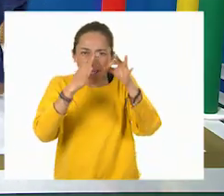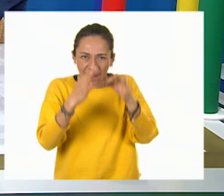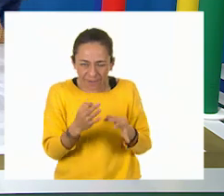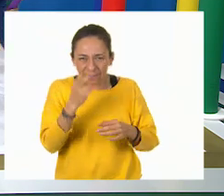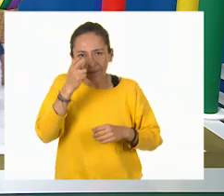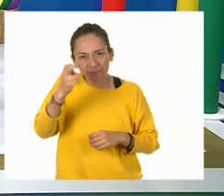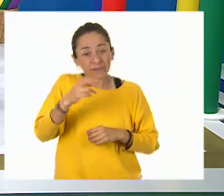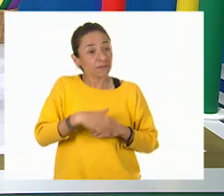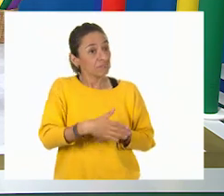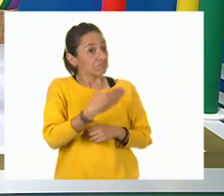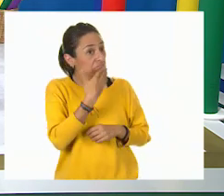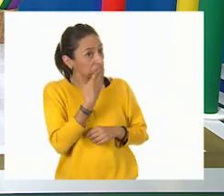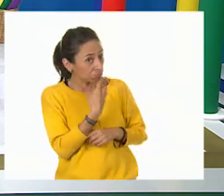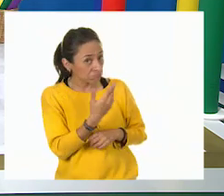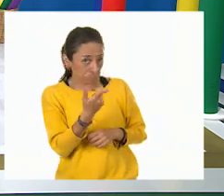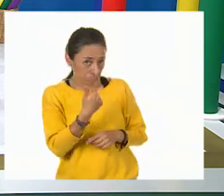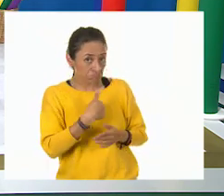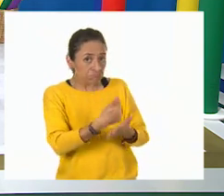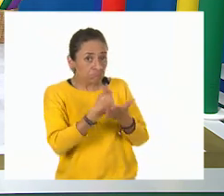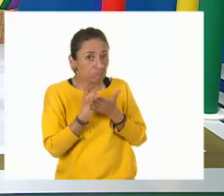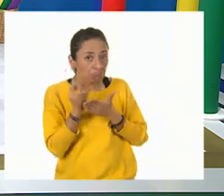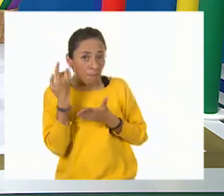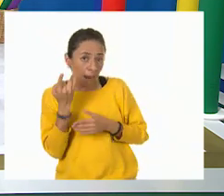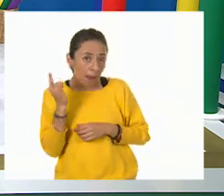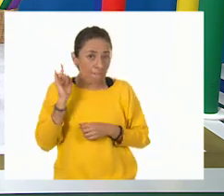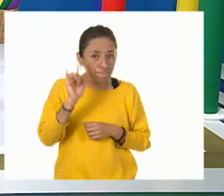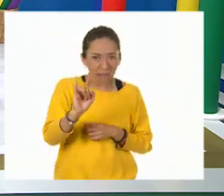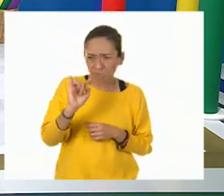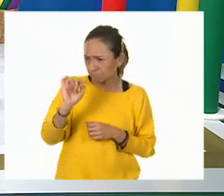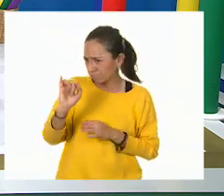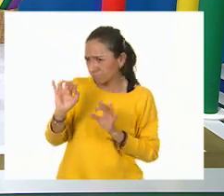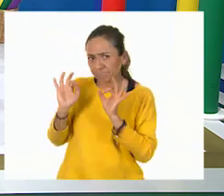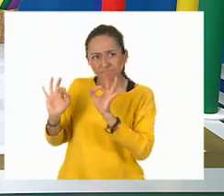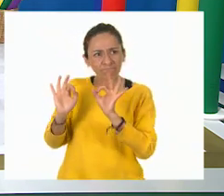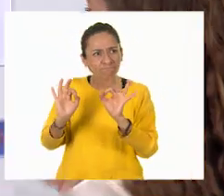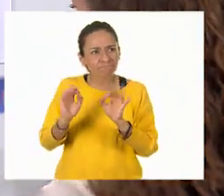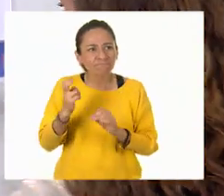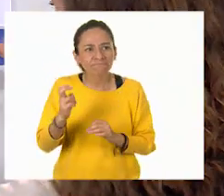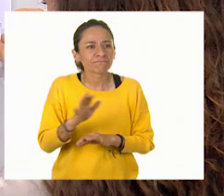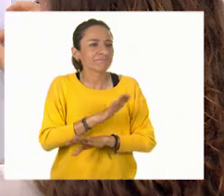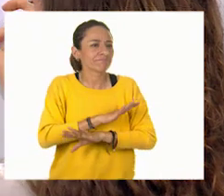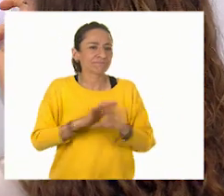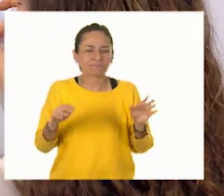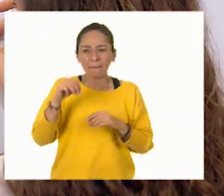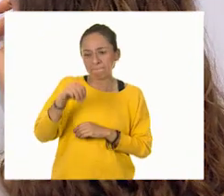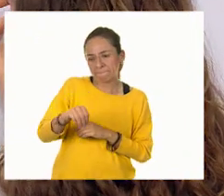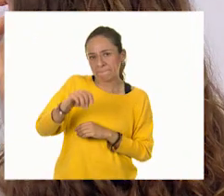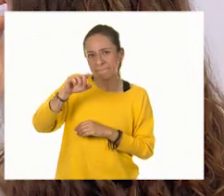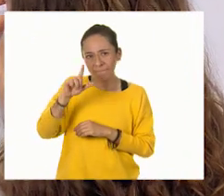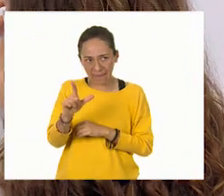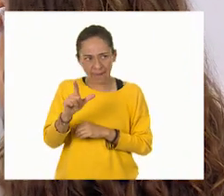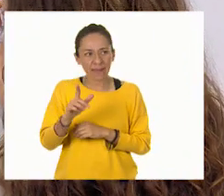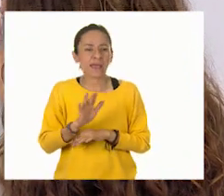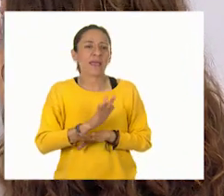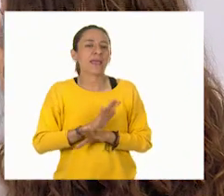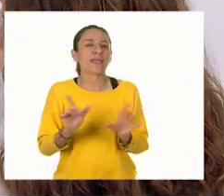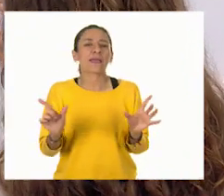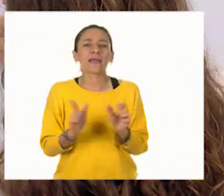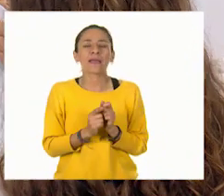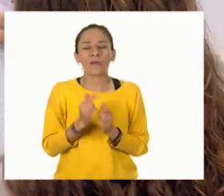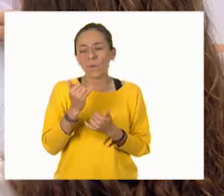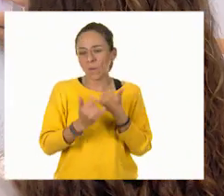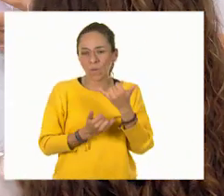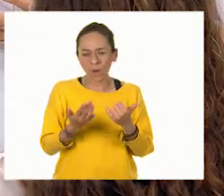Claro. ¡Perfecto! De verdad que me sorprenden. Y con esta última terminamos nuestro juego de memorama y